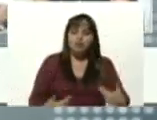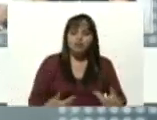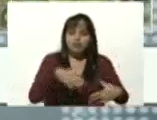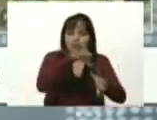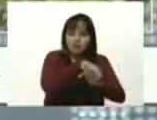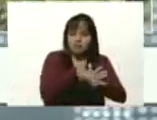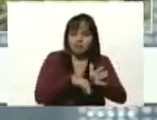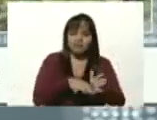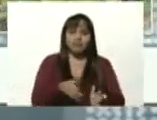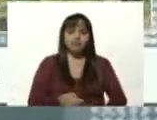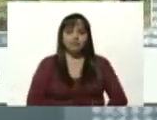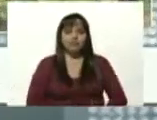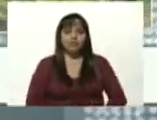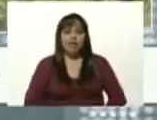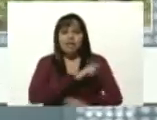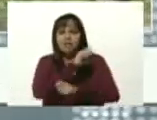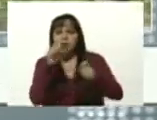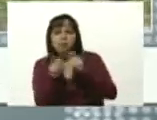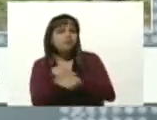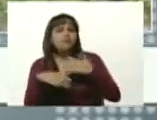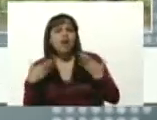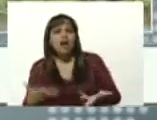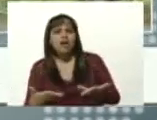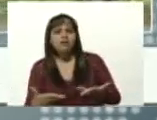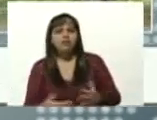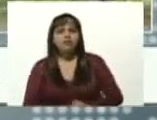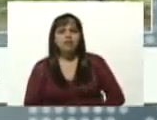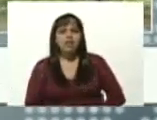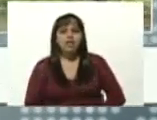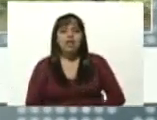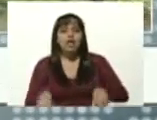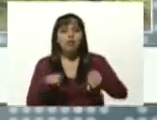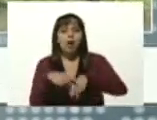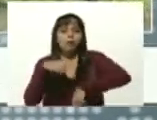Y nos convirtió en qué? En parásitos.